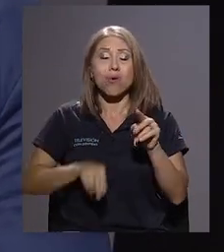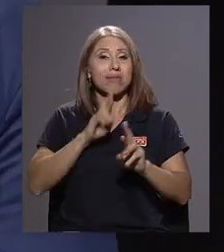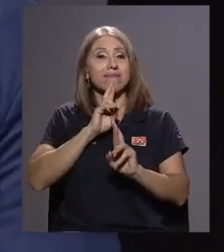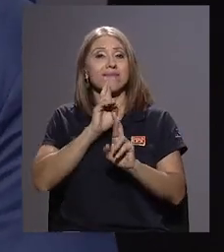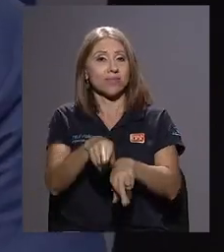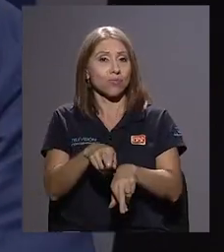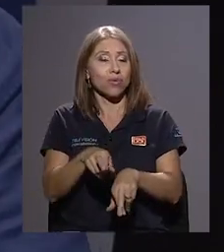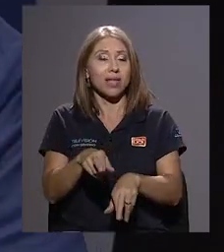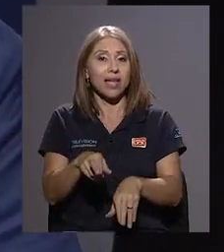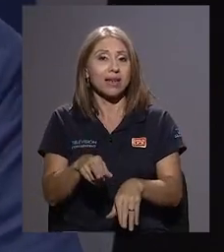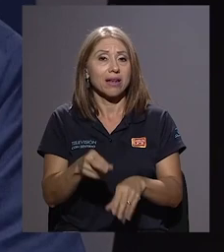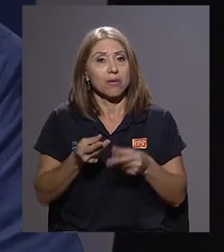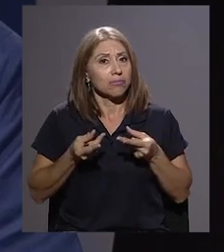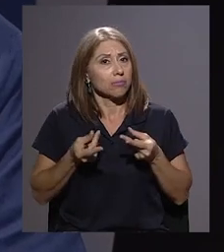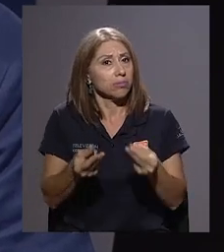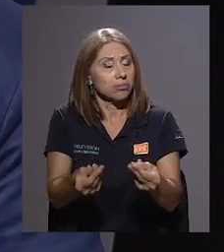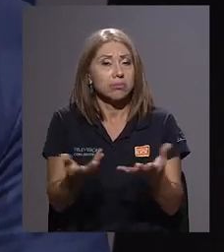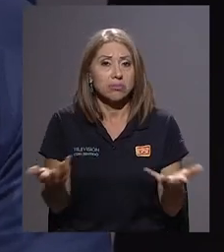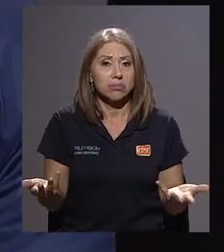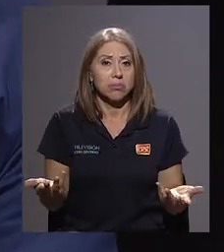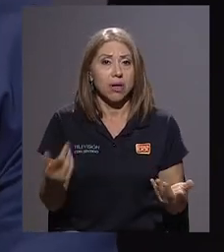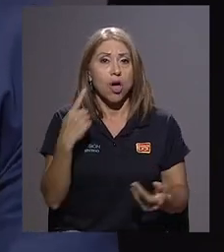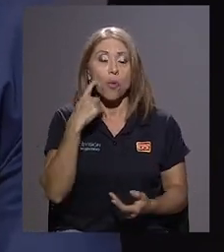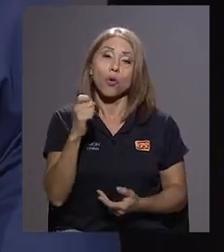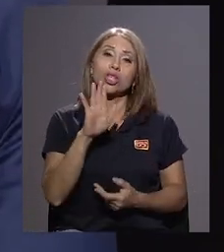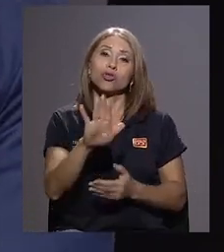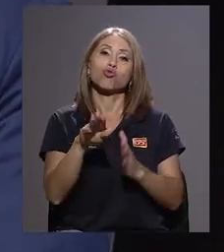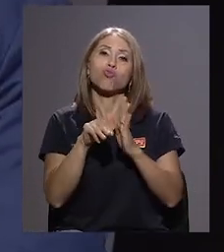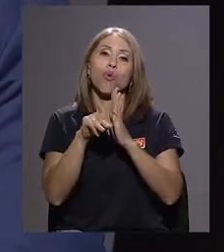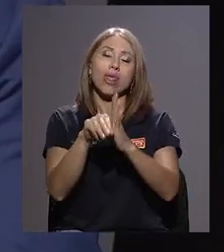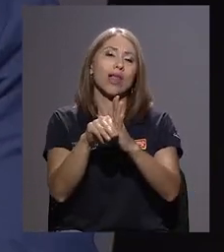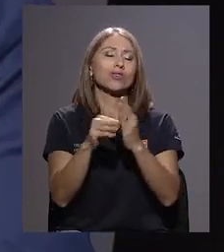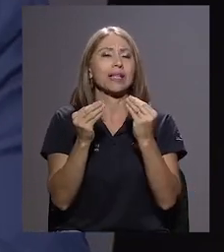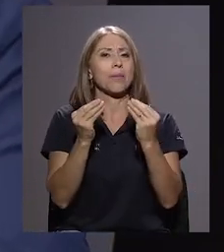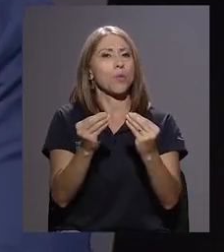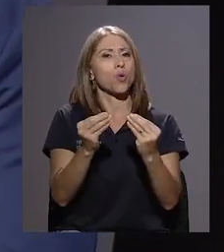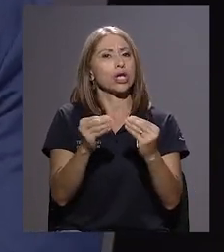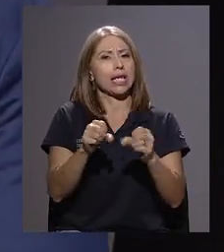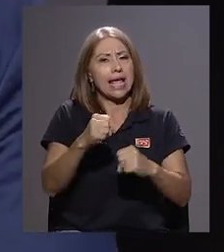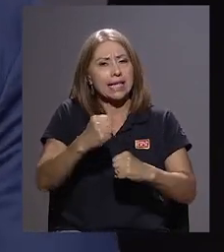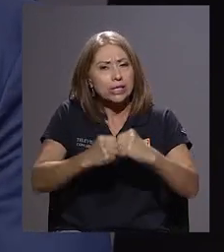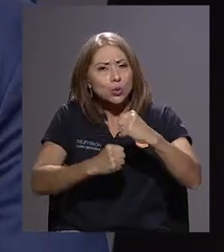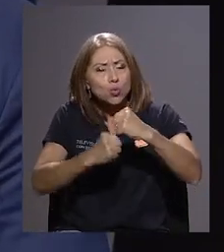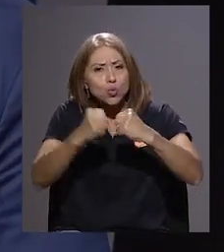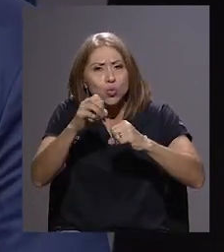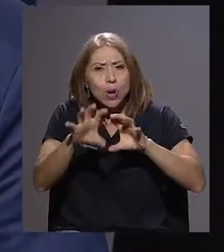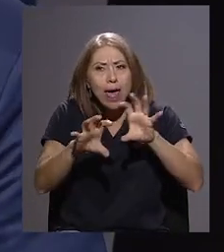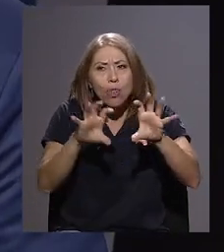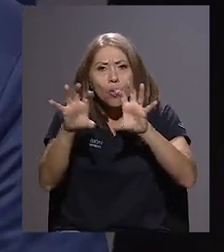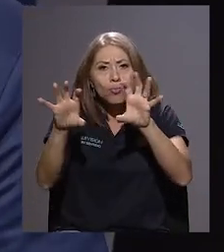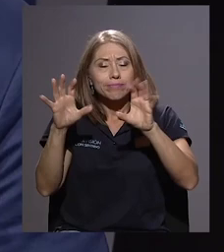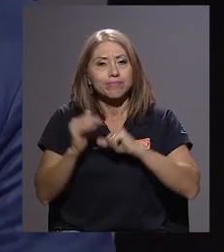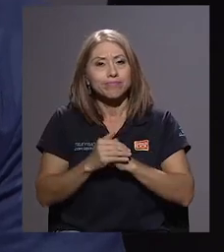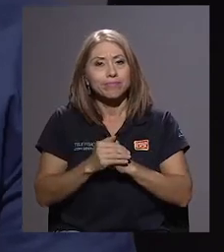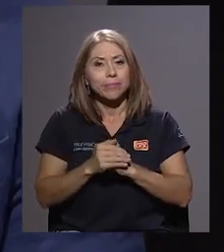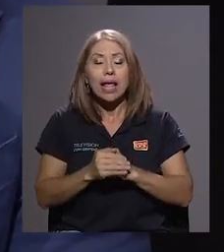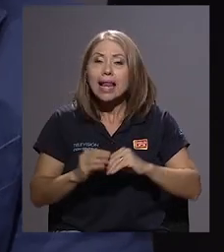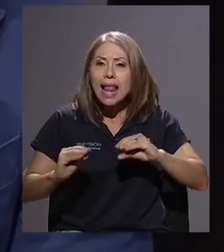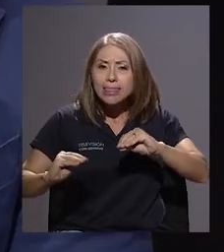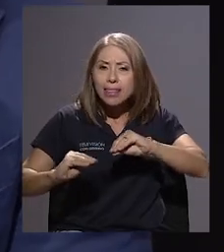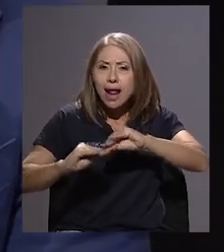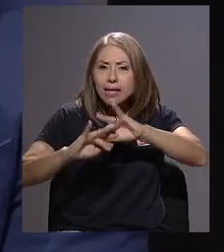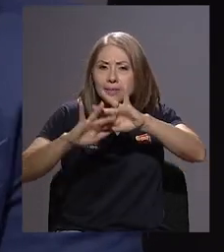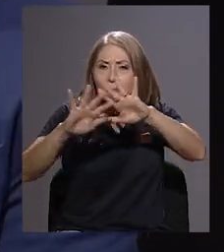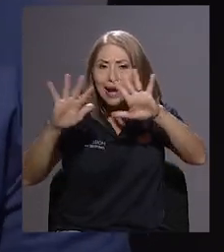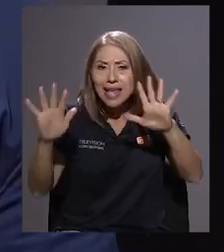capacidad de responder con esa misma agilidad debido a que su modelo está muy estructurado. La transparencia